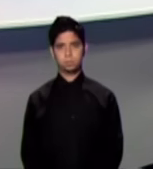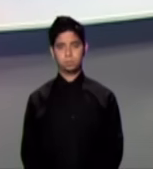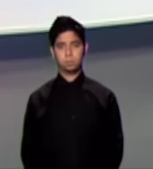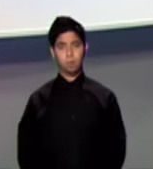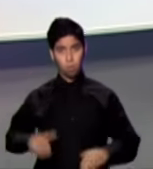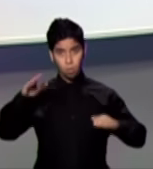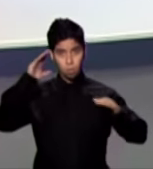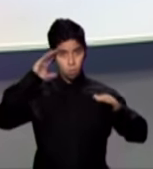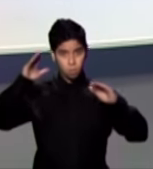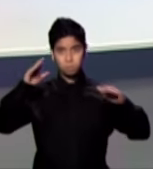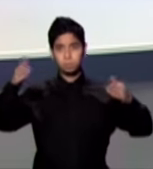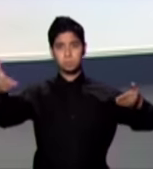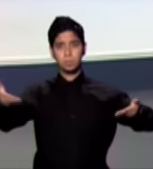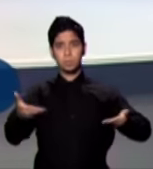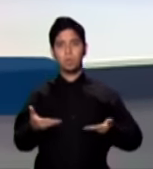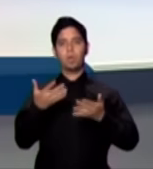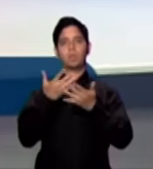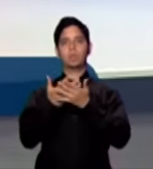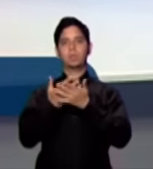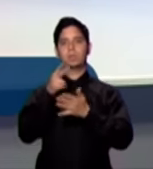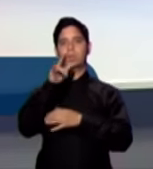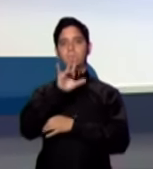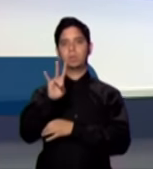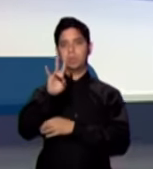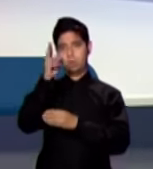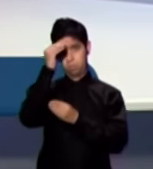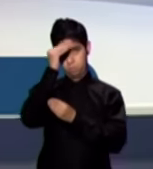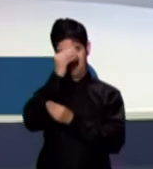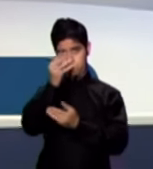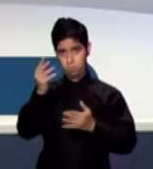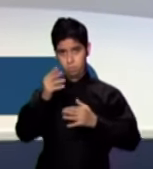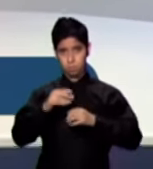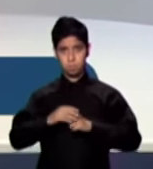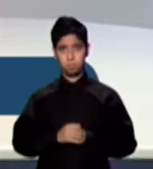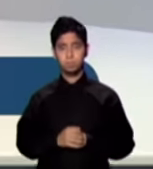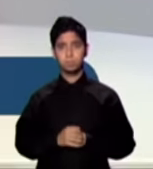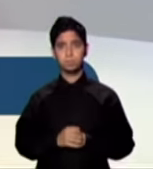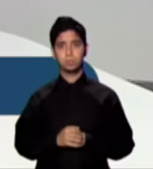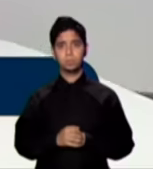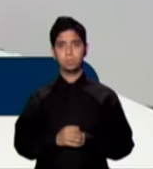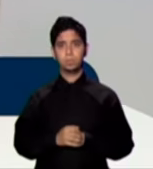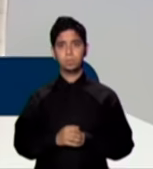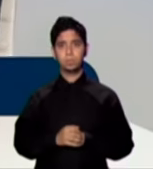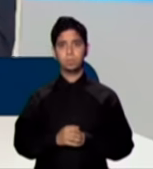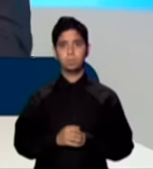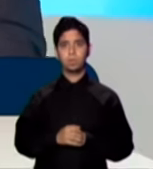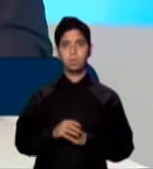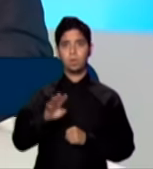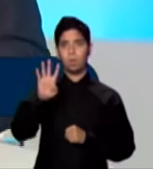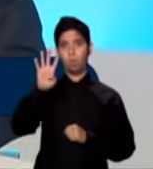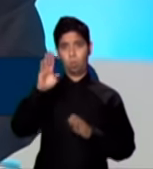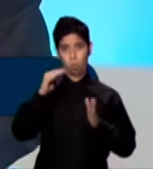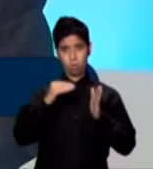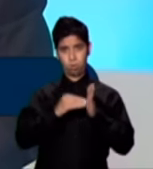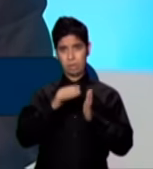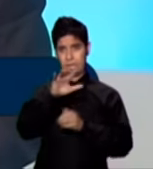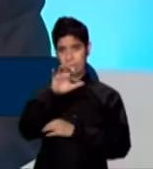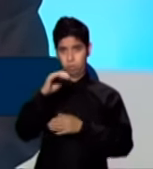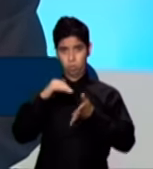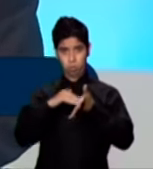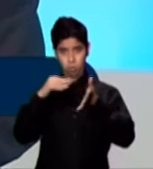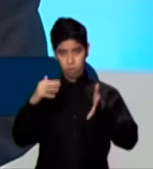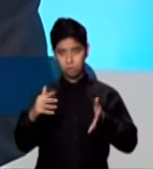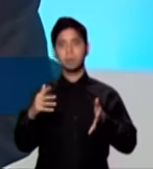Hola, bienvenidos a Noticias 24-7. De inmediato pasamos a las informaciones. Sobre 4